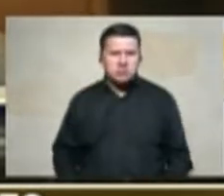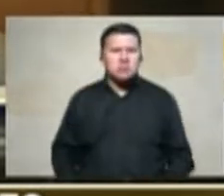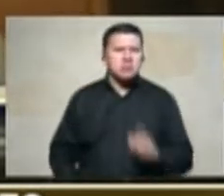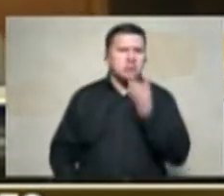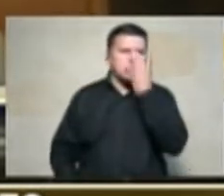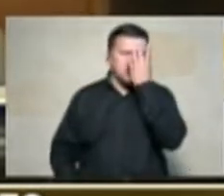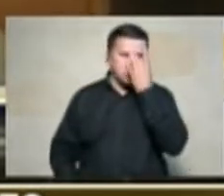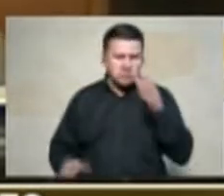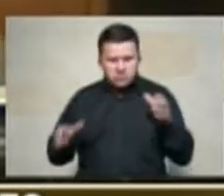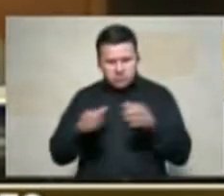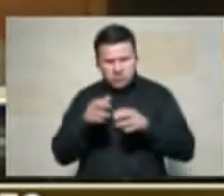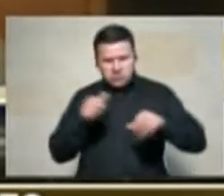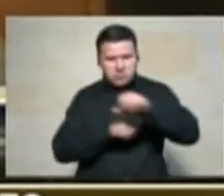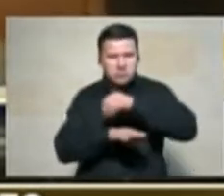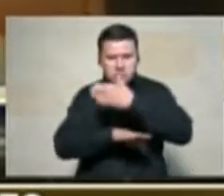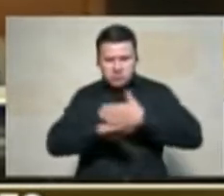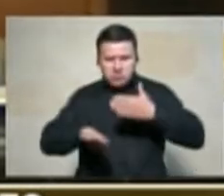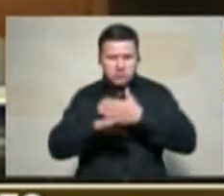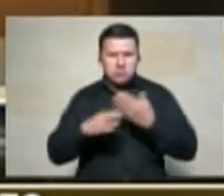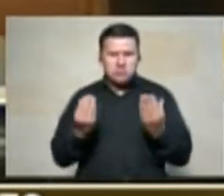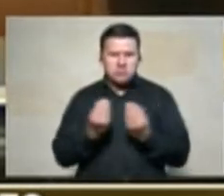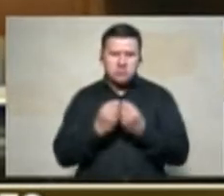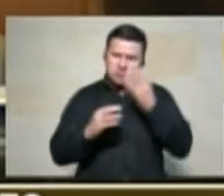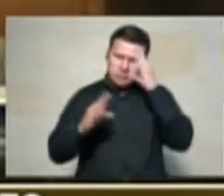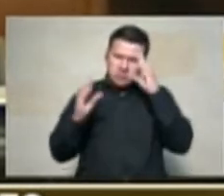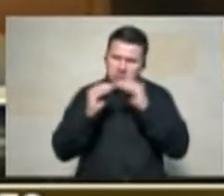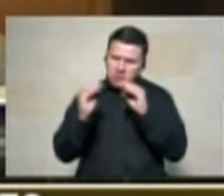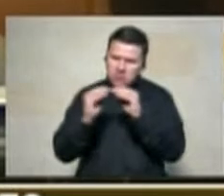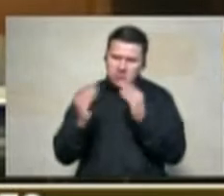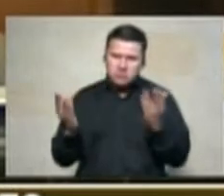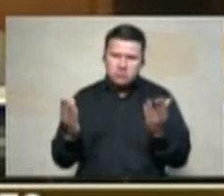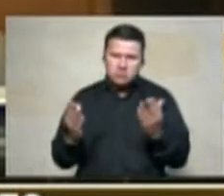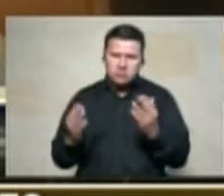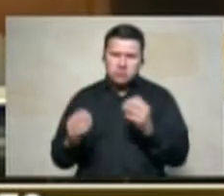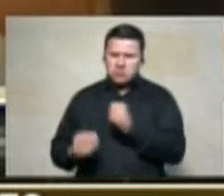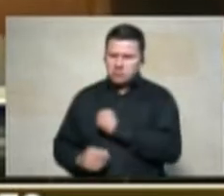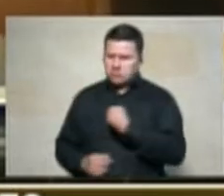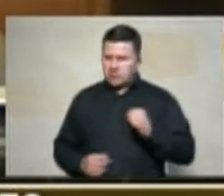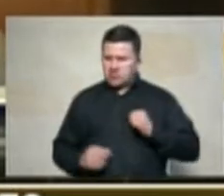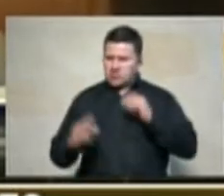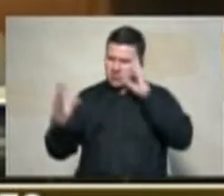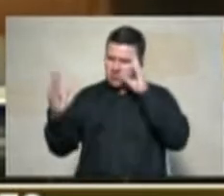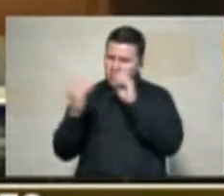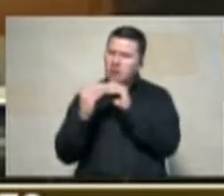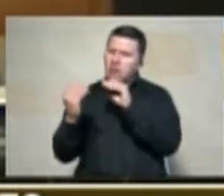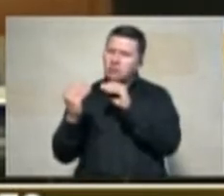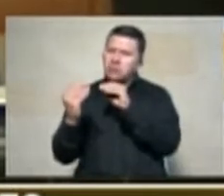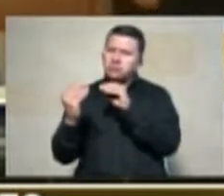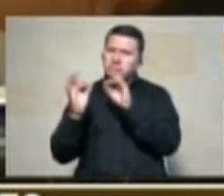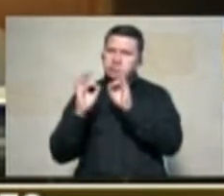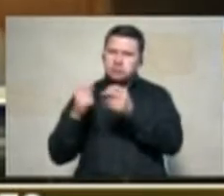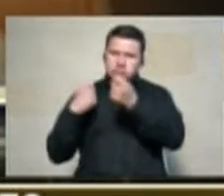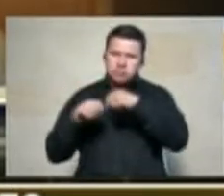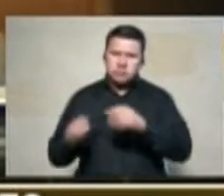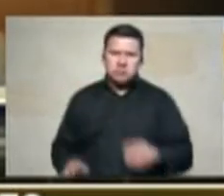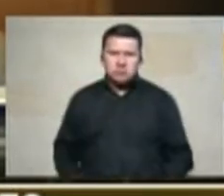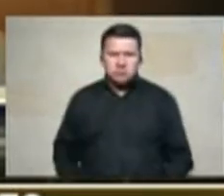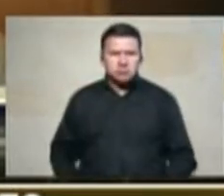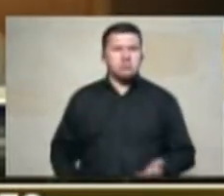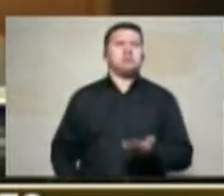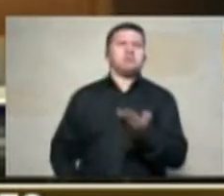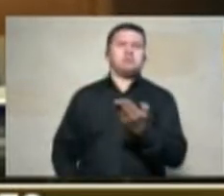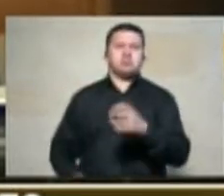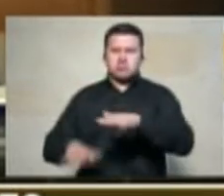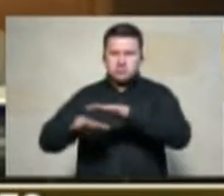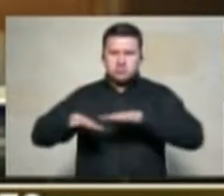la unidad de restitución viola un acuerdo entre dos particulares e induce a que reclamen